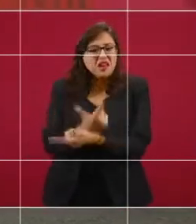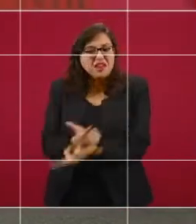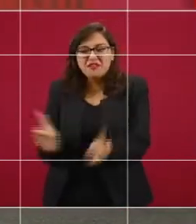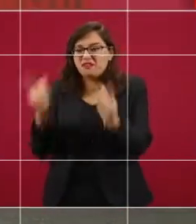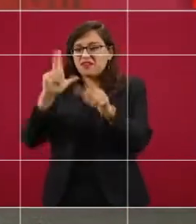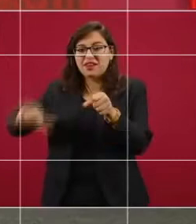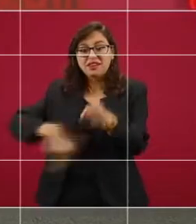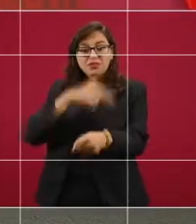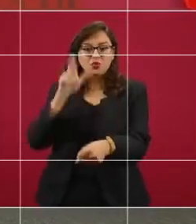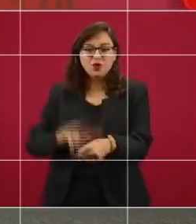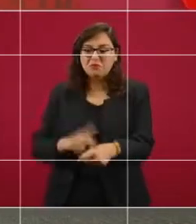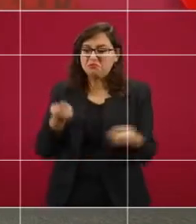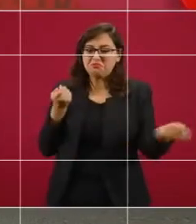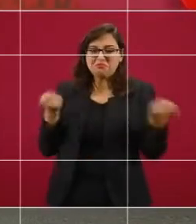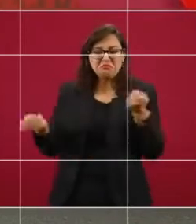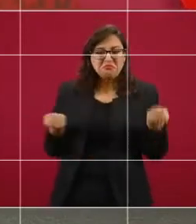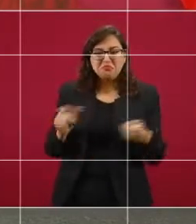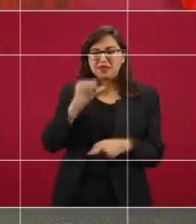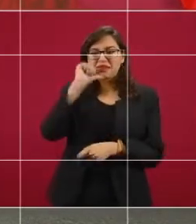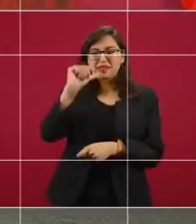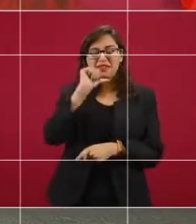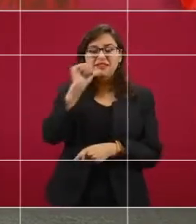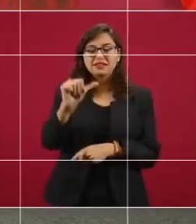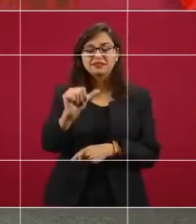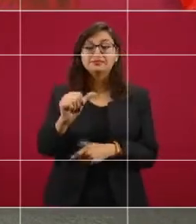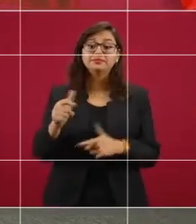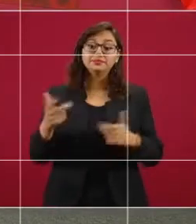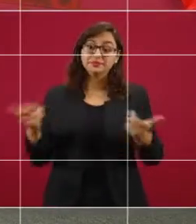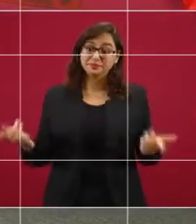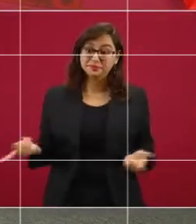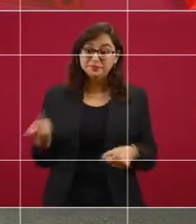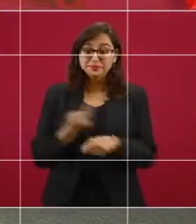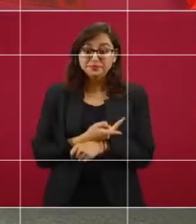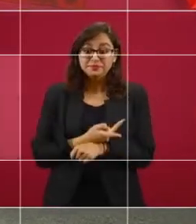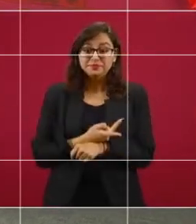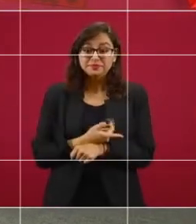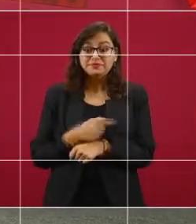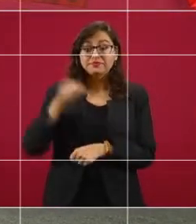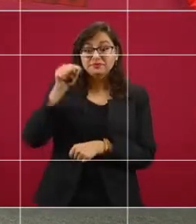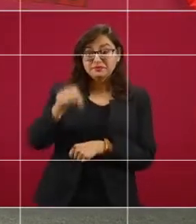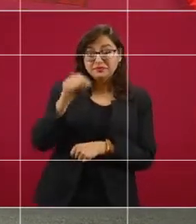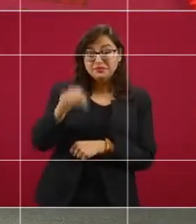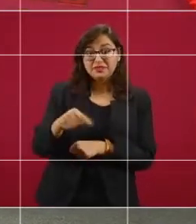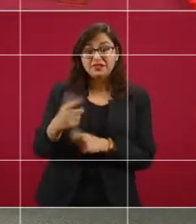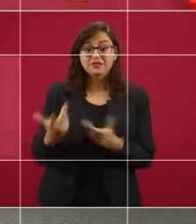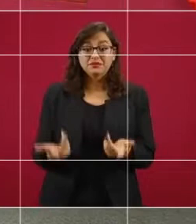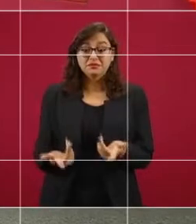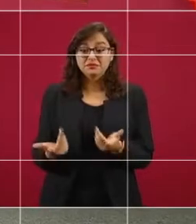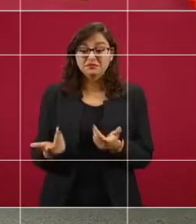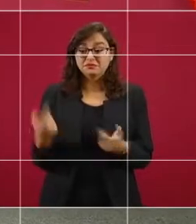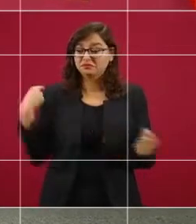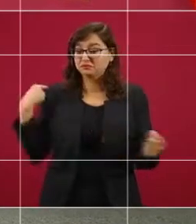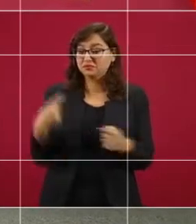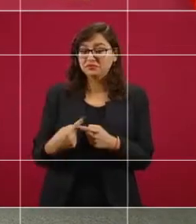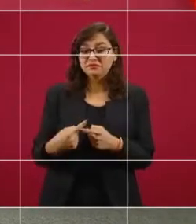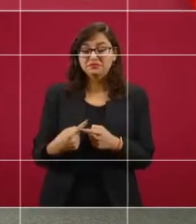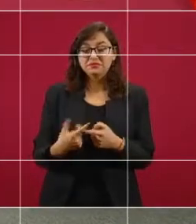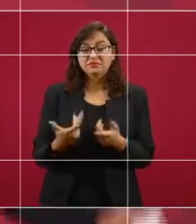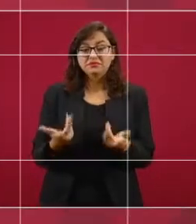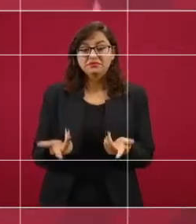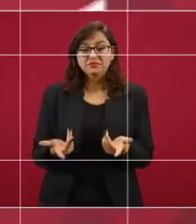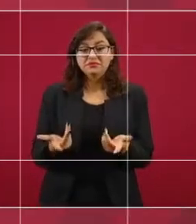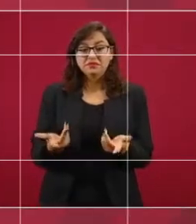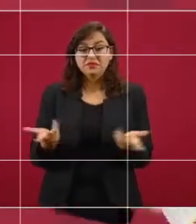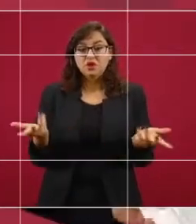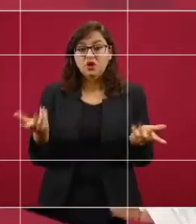Entonces, pues se construyeron en los últimos años bordos,